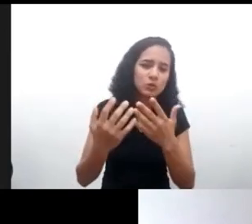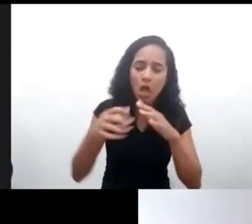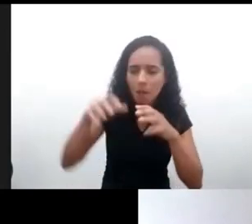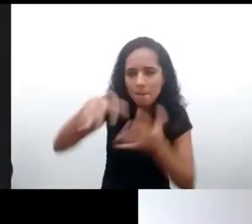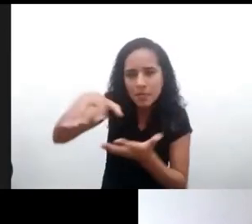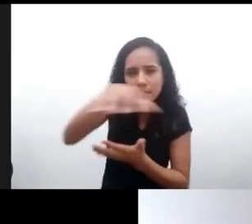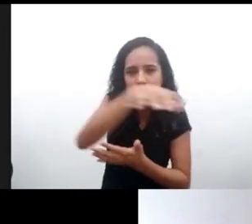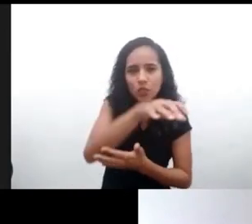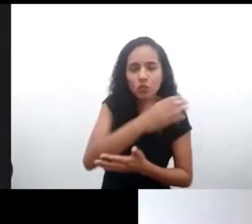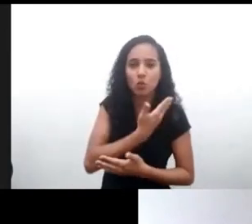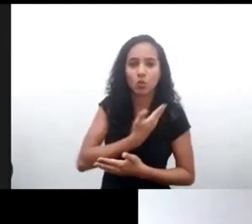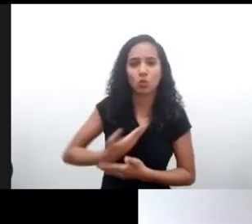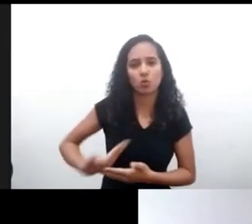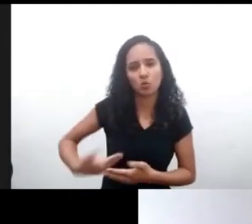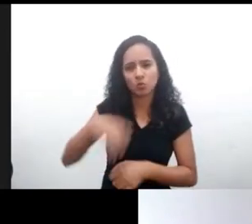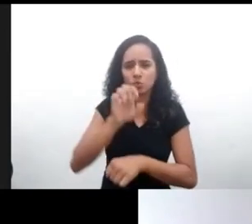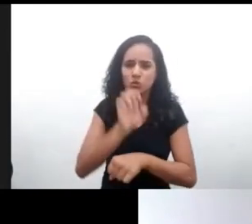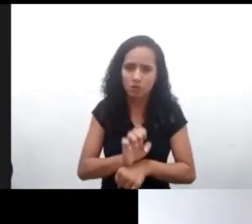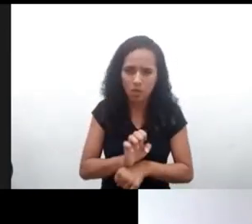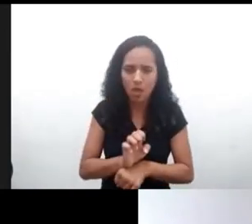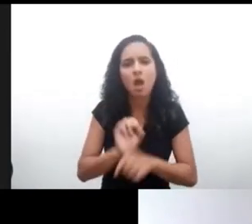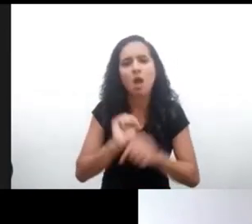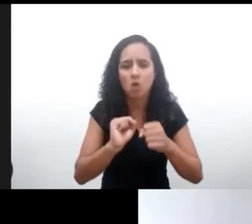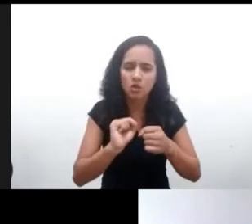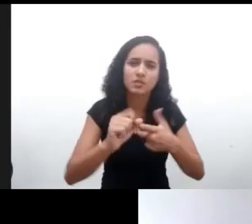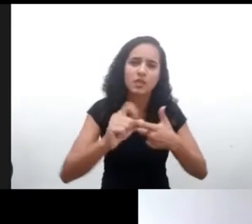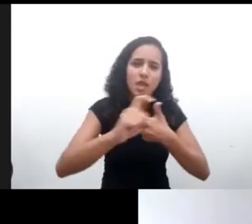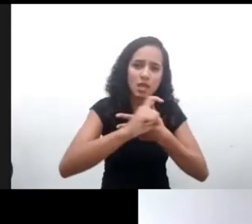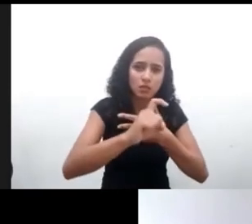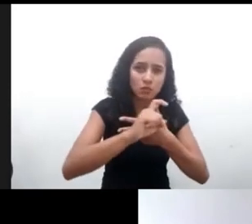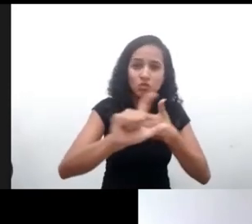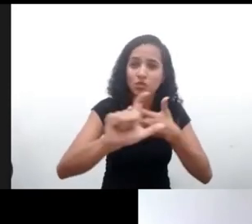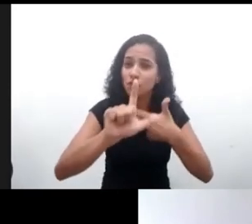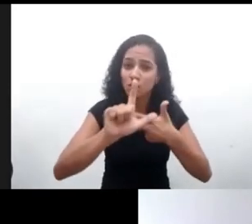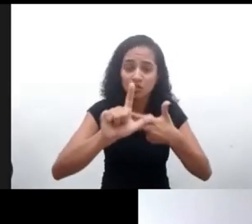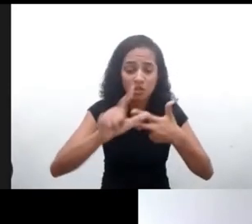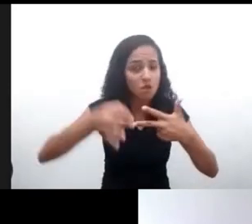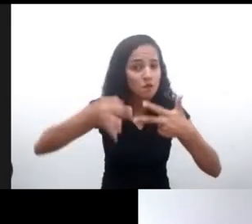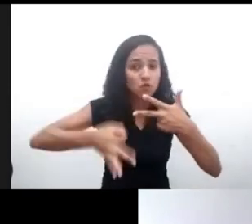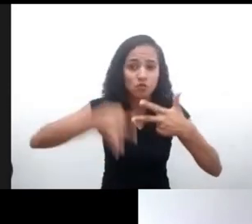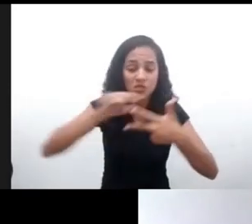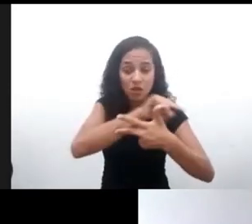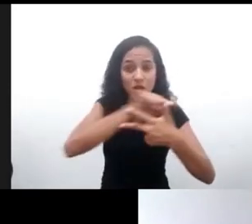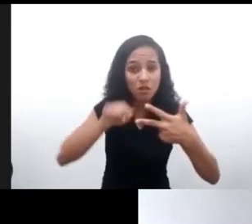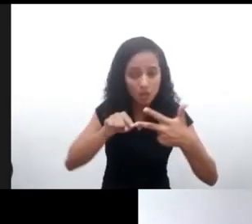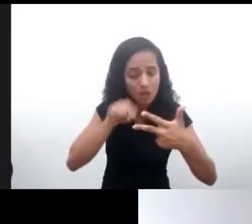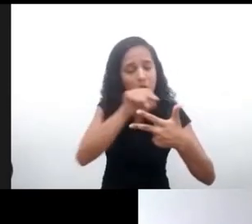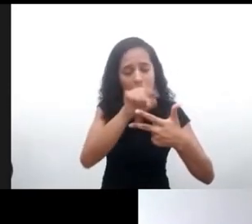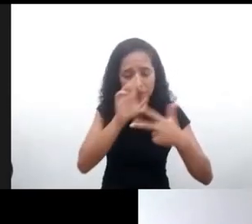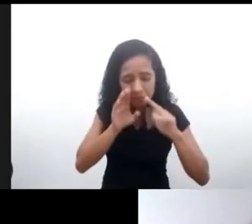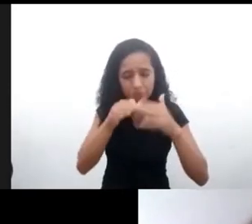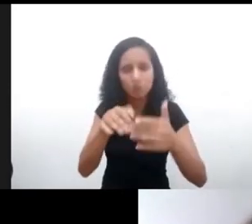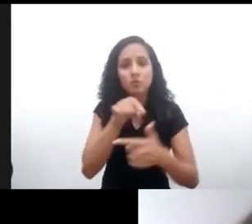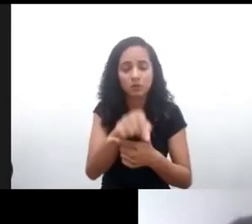el poder ejecutivo, el poder legislativo, el poder judicial. Y me